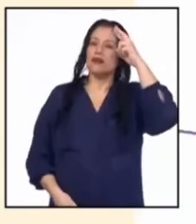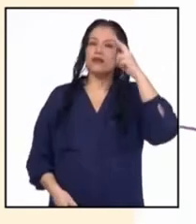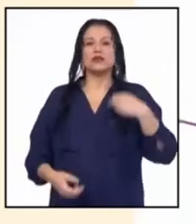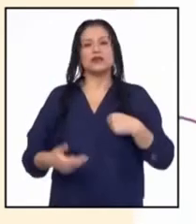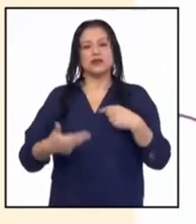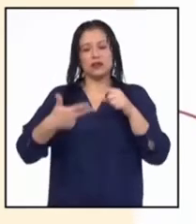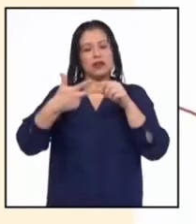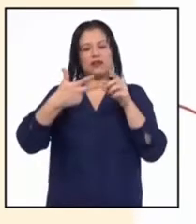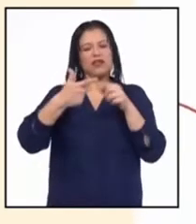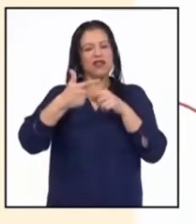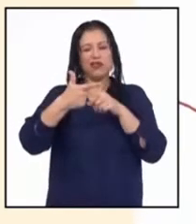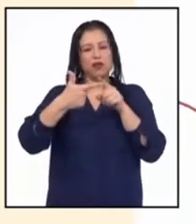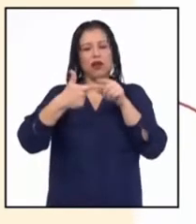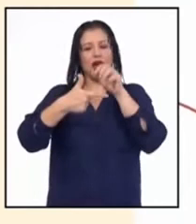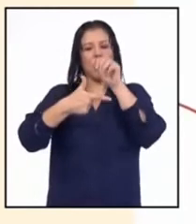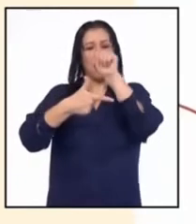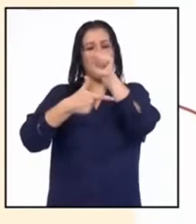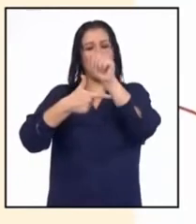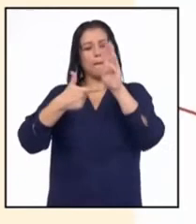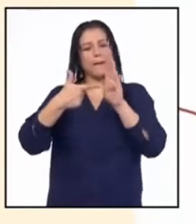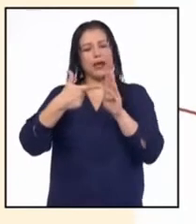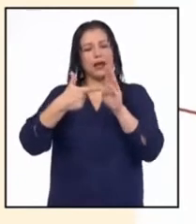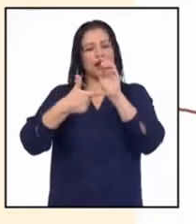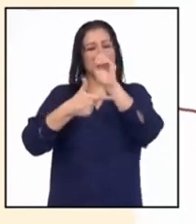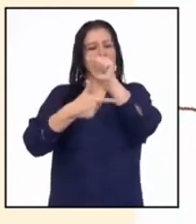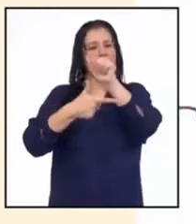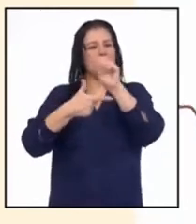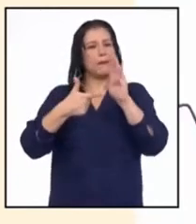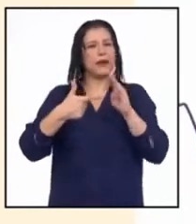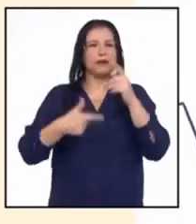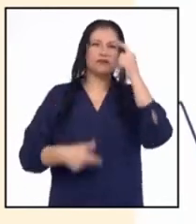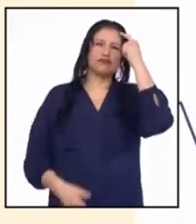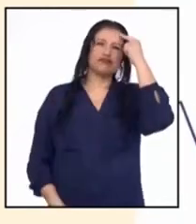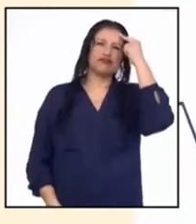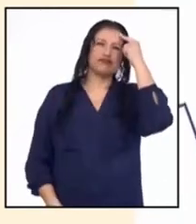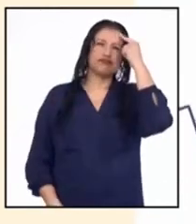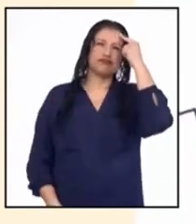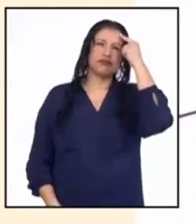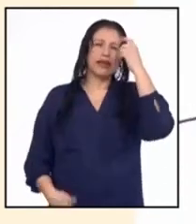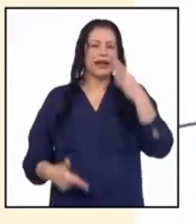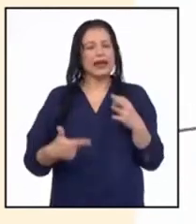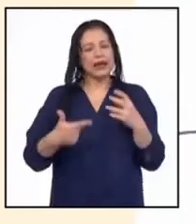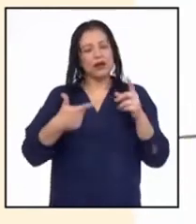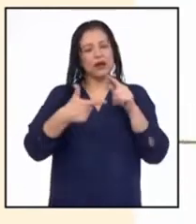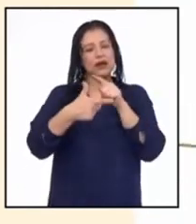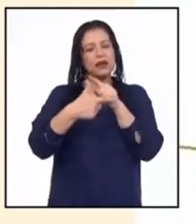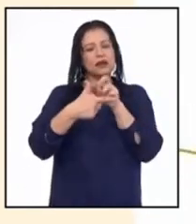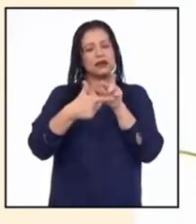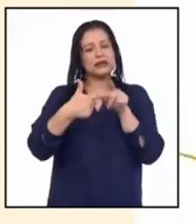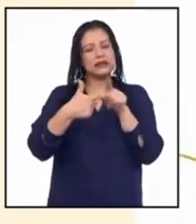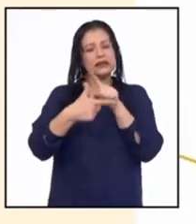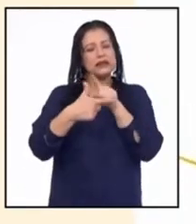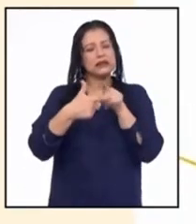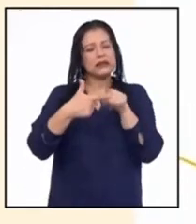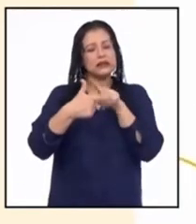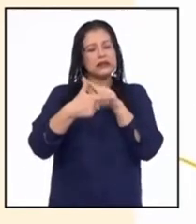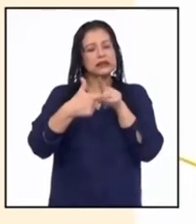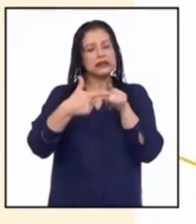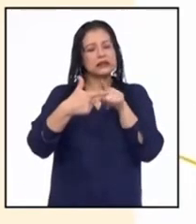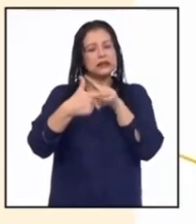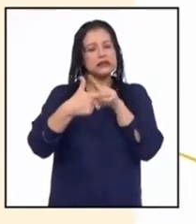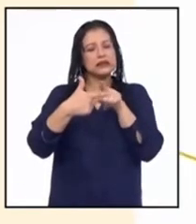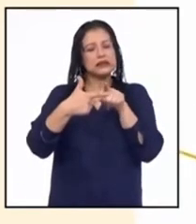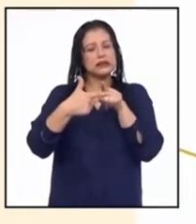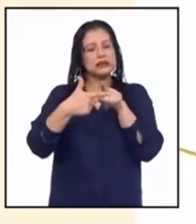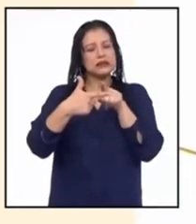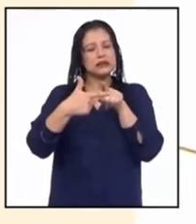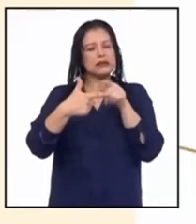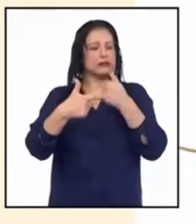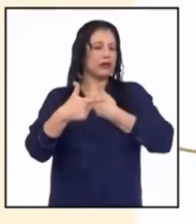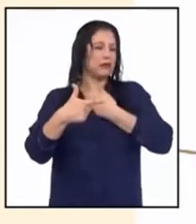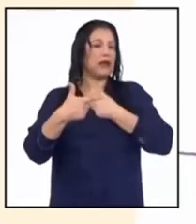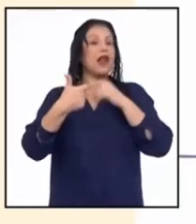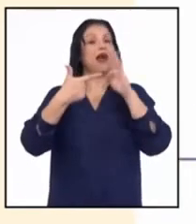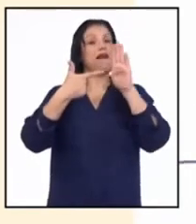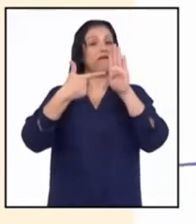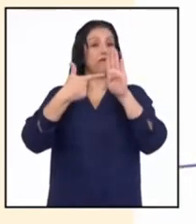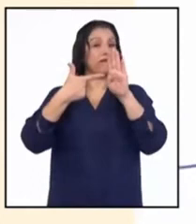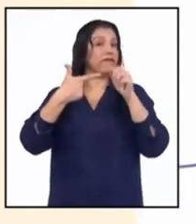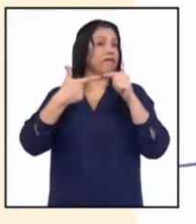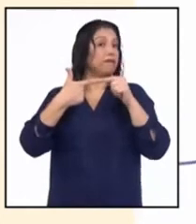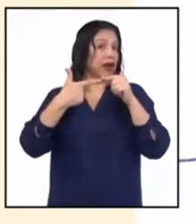las alternativas A y B. Y creo que la respuesta que me funciona más es la opción B.